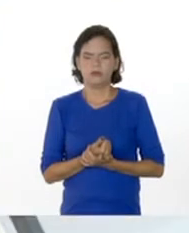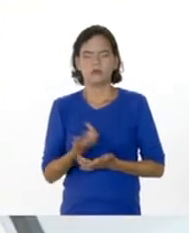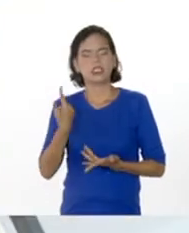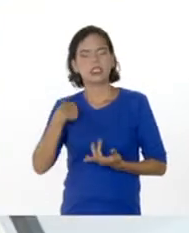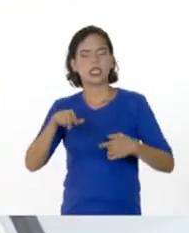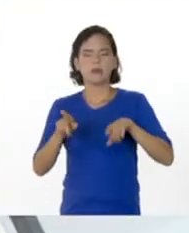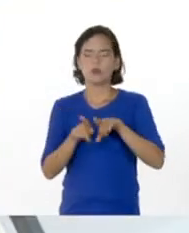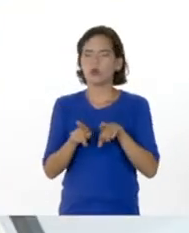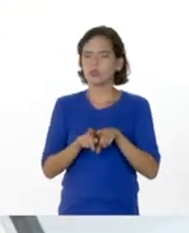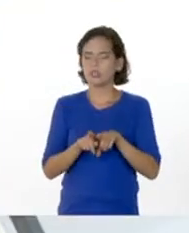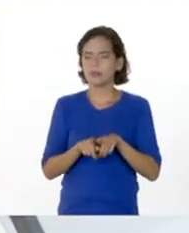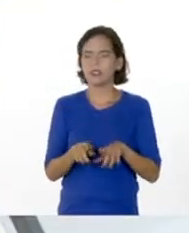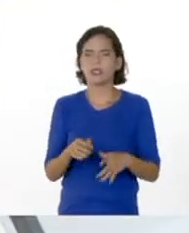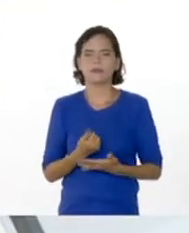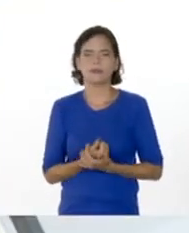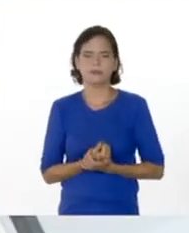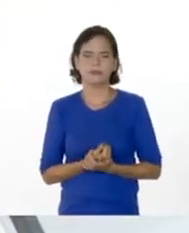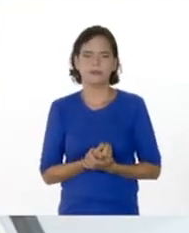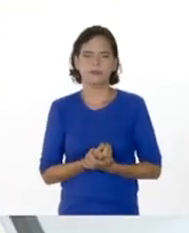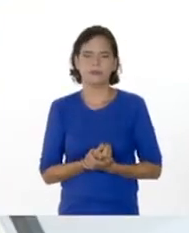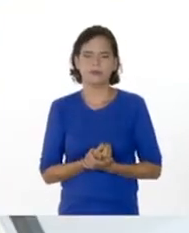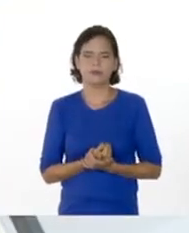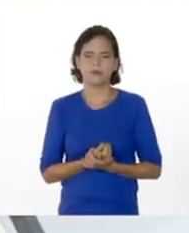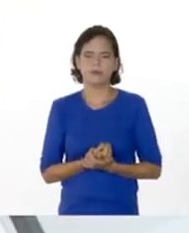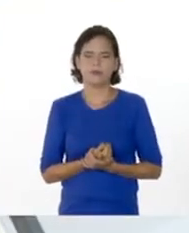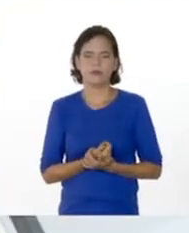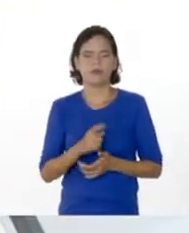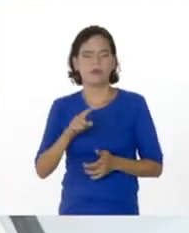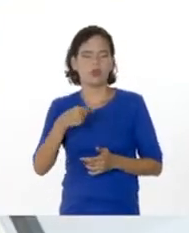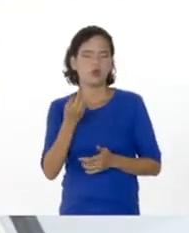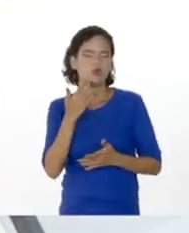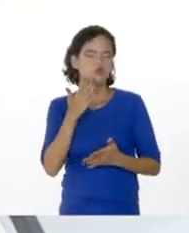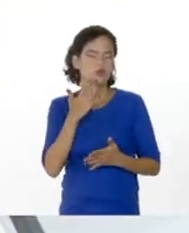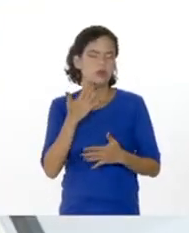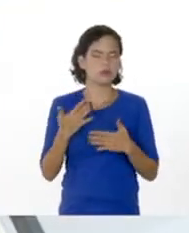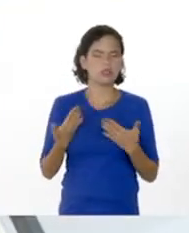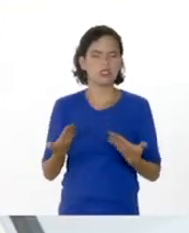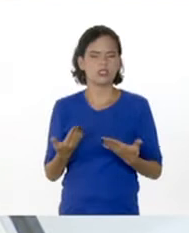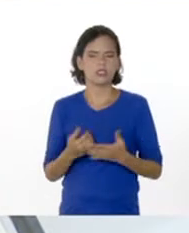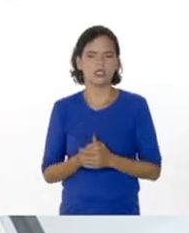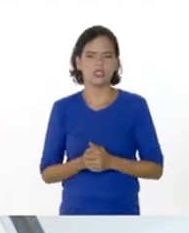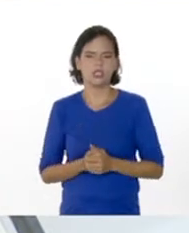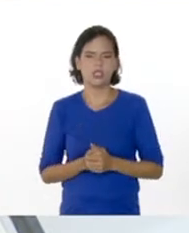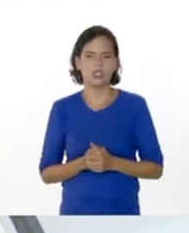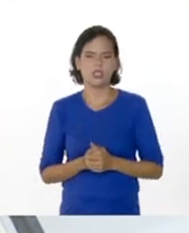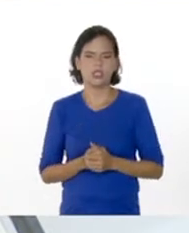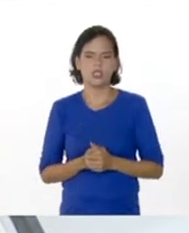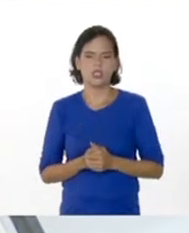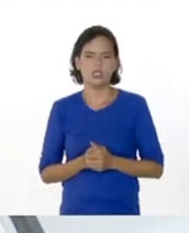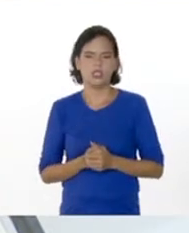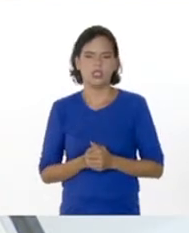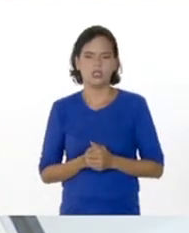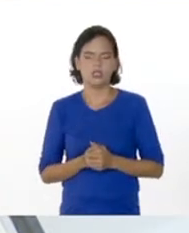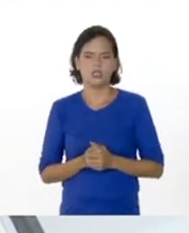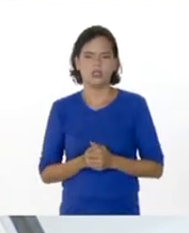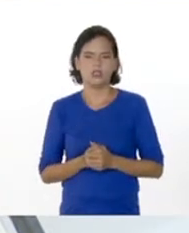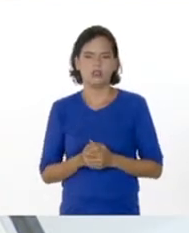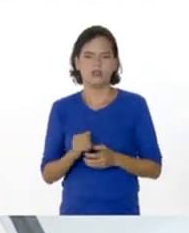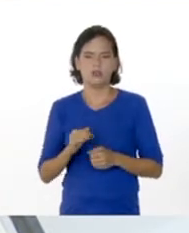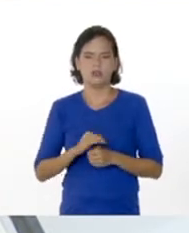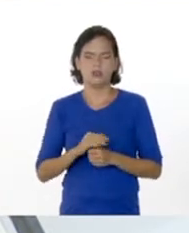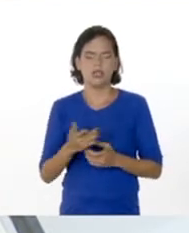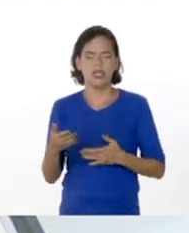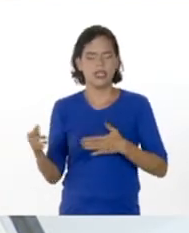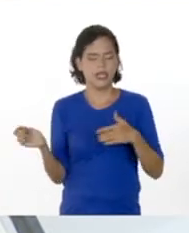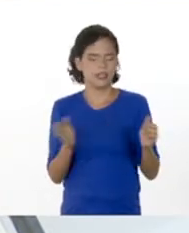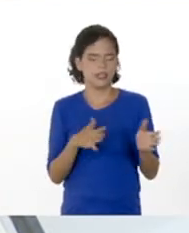Tenemos entonces otro ejemplo que es el de comprensión. Tenemos fluido, ¿ok?